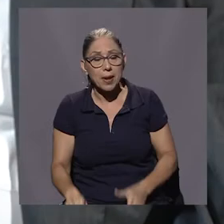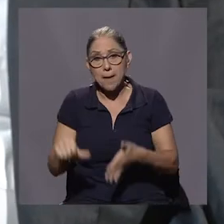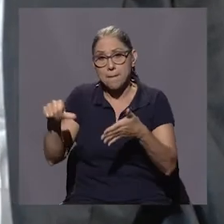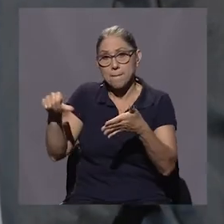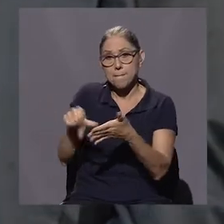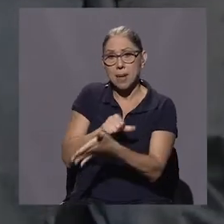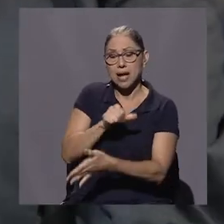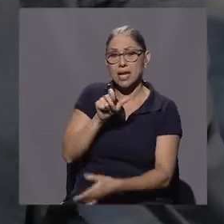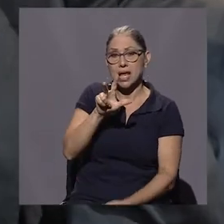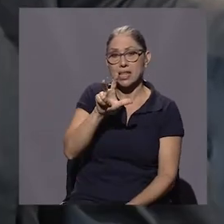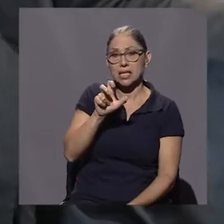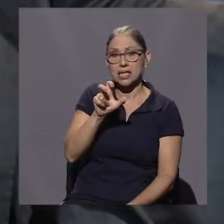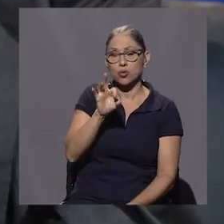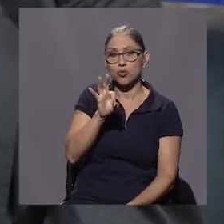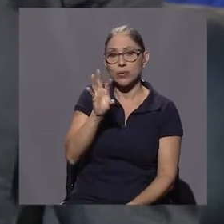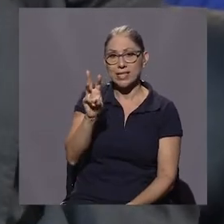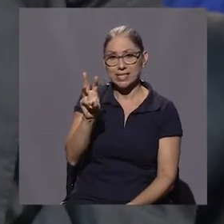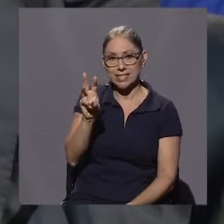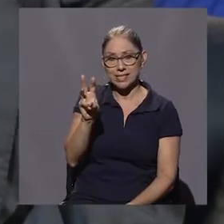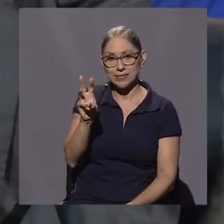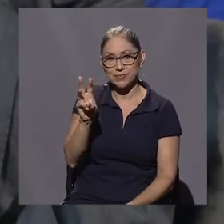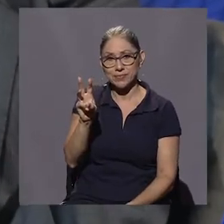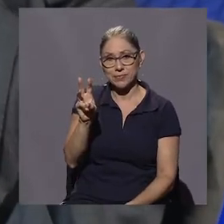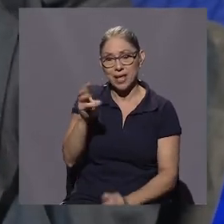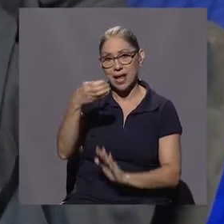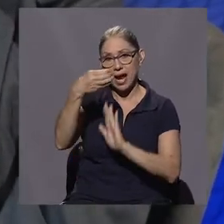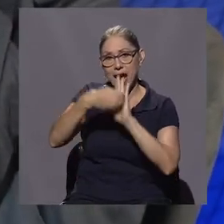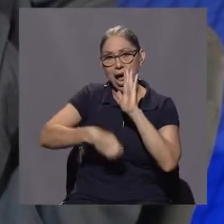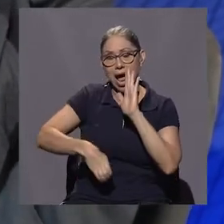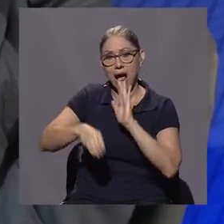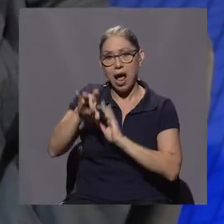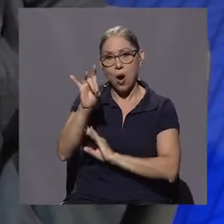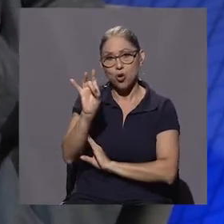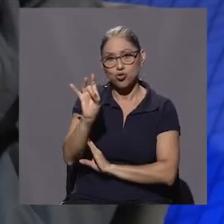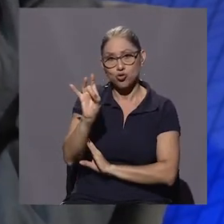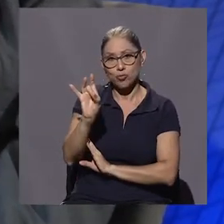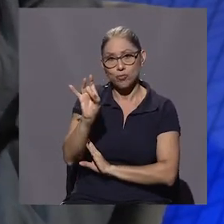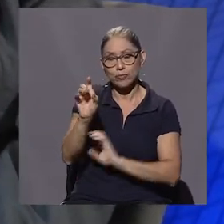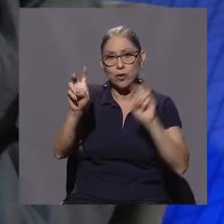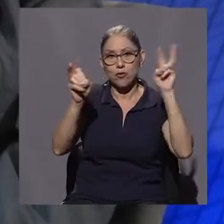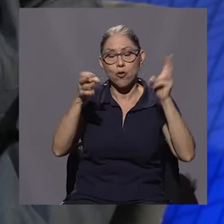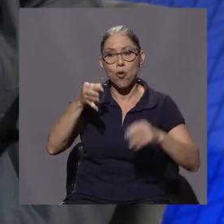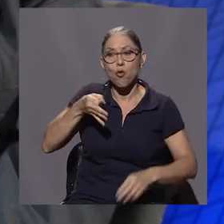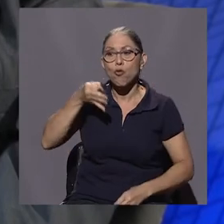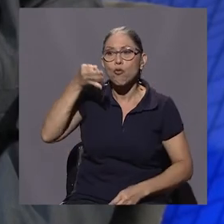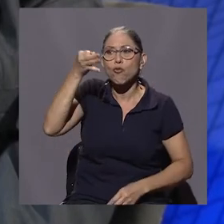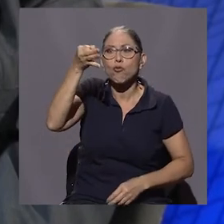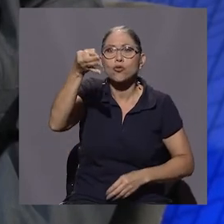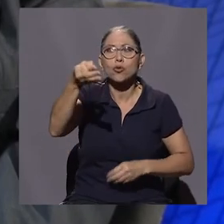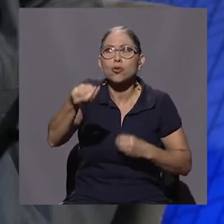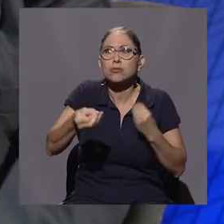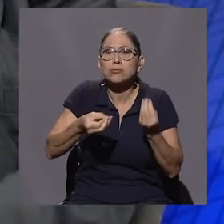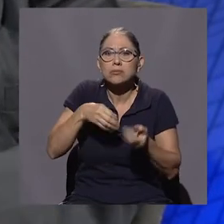Página 396, capítulo 8, Un futuro incierto.